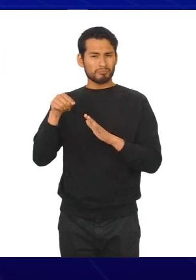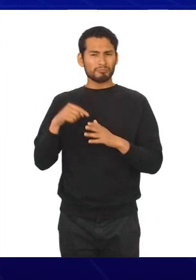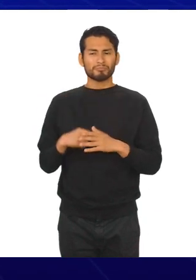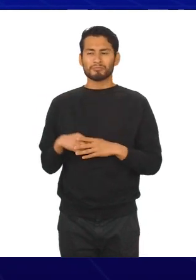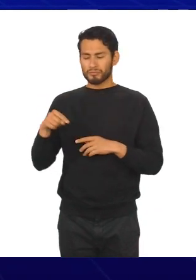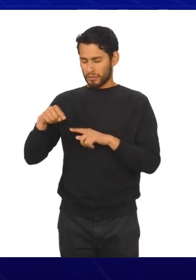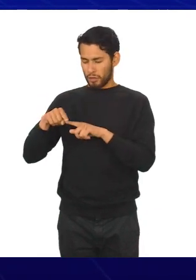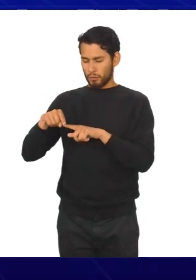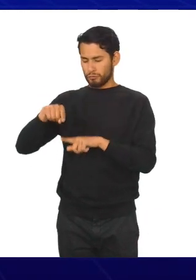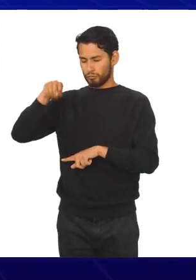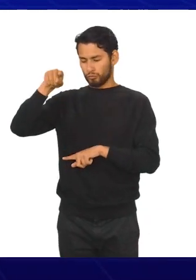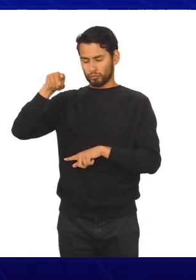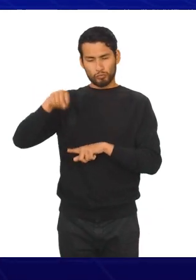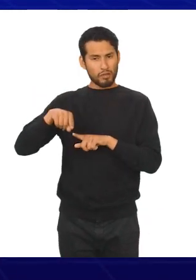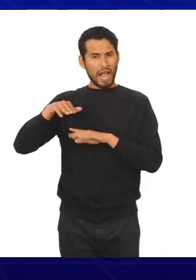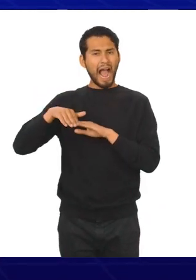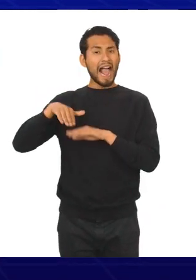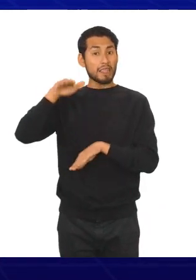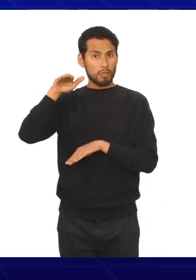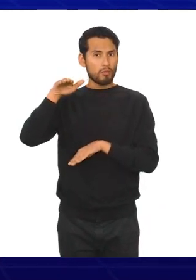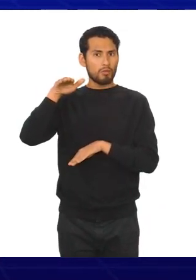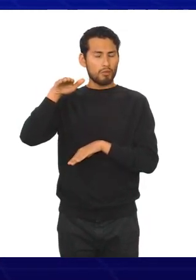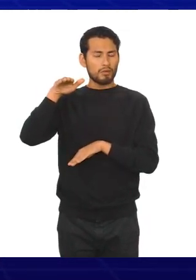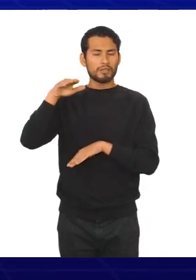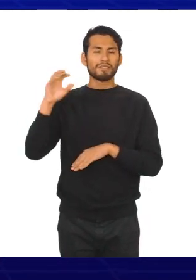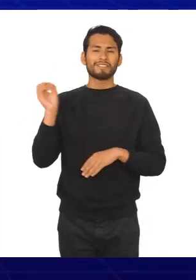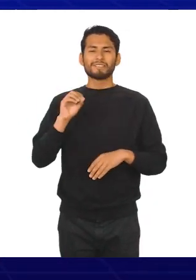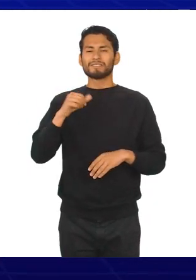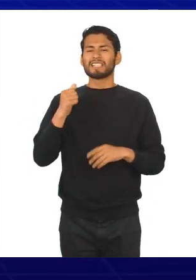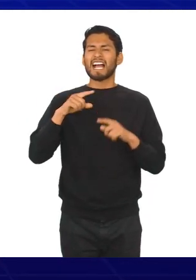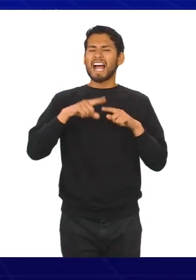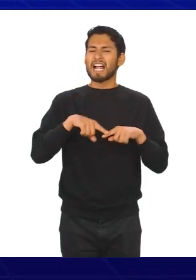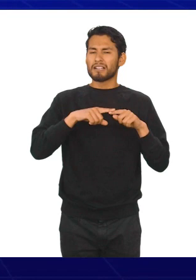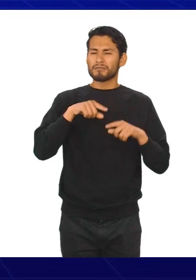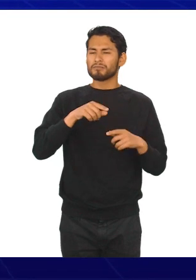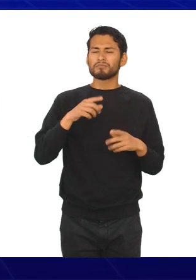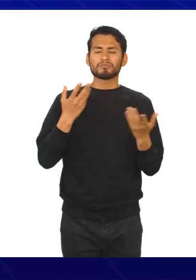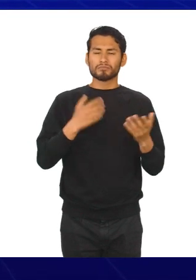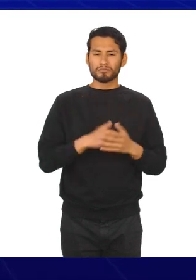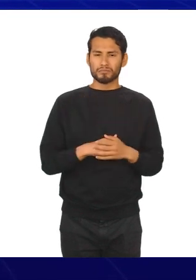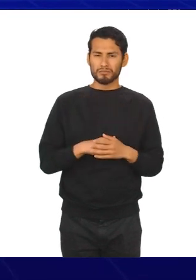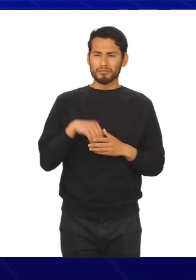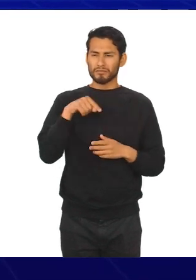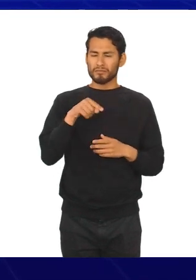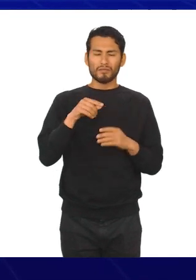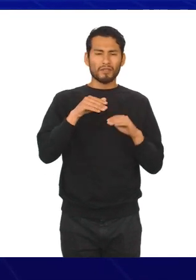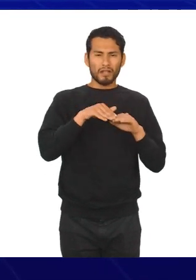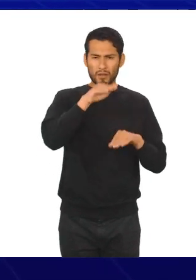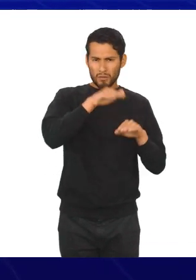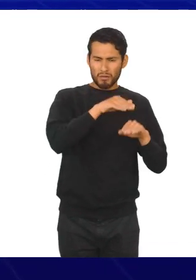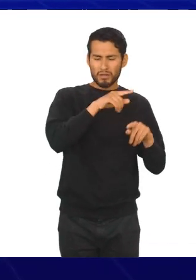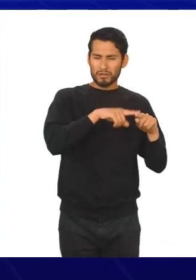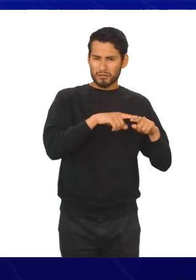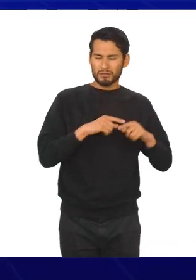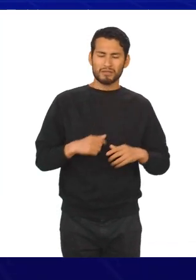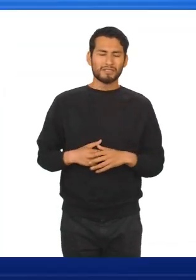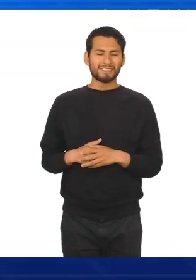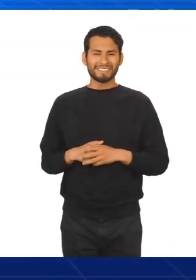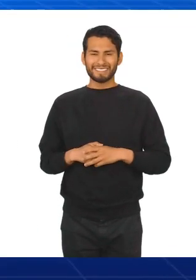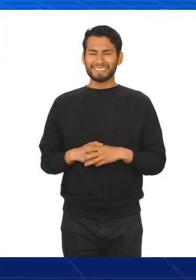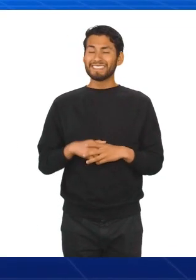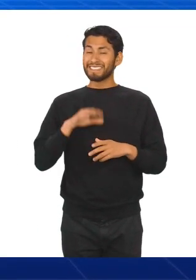representa mediante la altura de las barras. Y el otro histograma representa la frecuencia relativa mediante la altura de las barras.